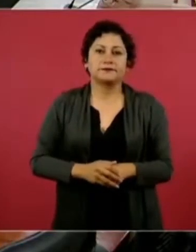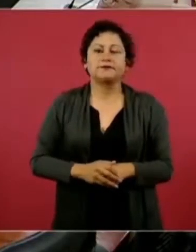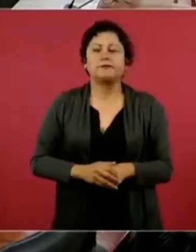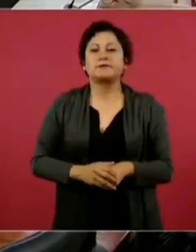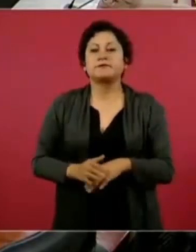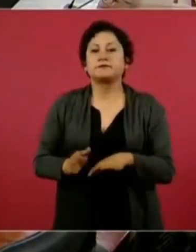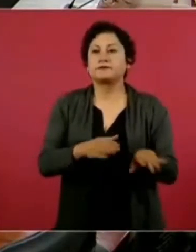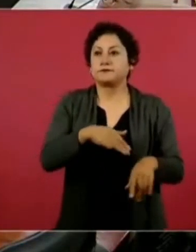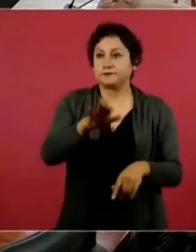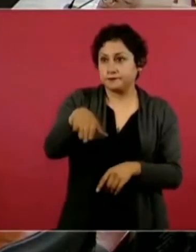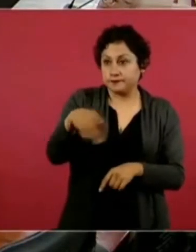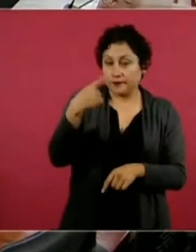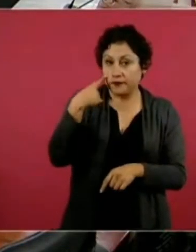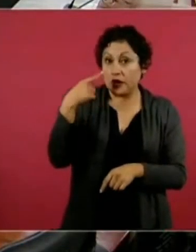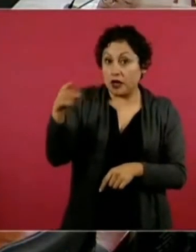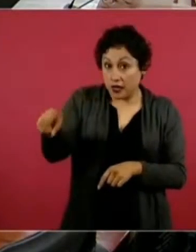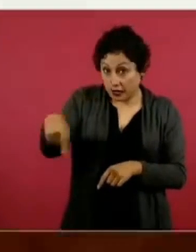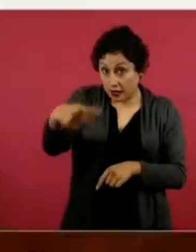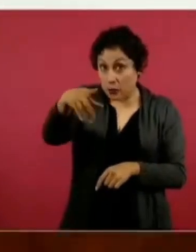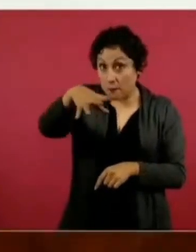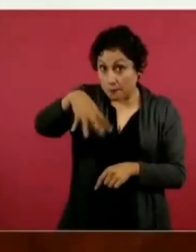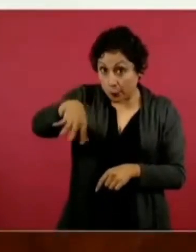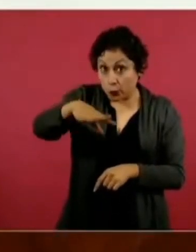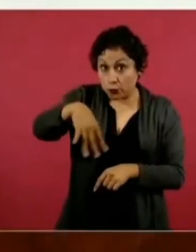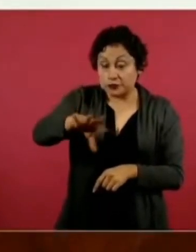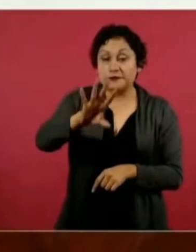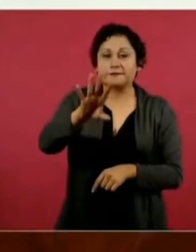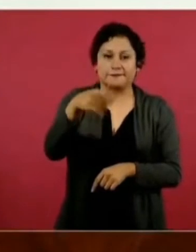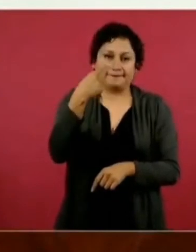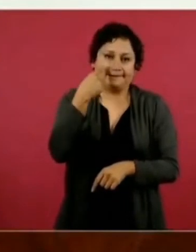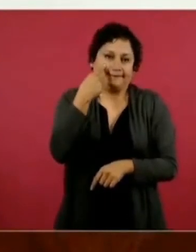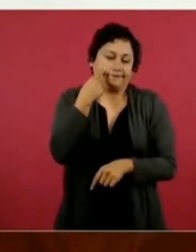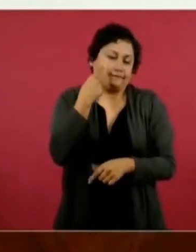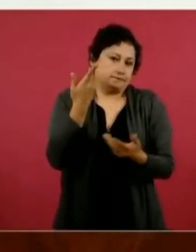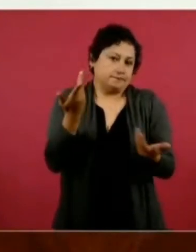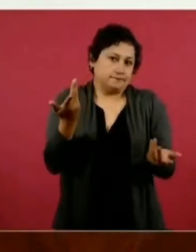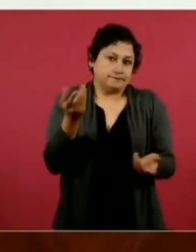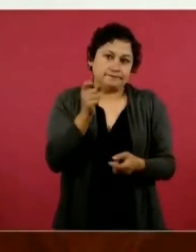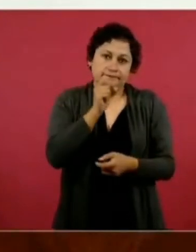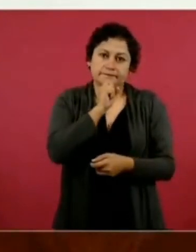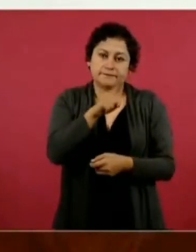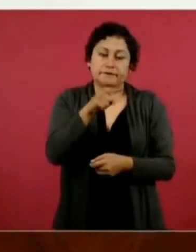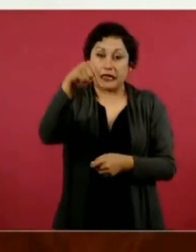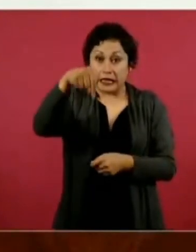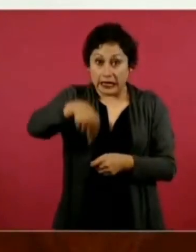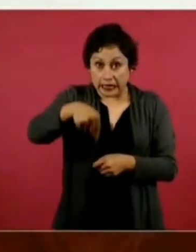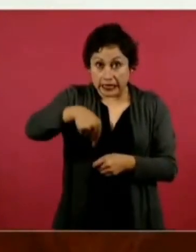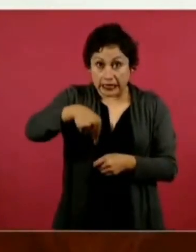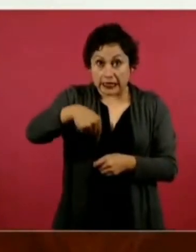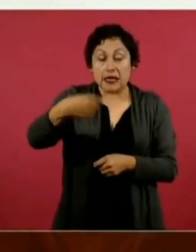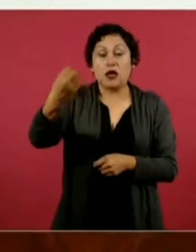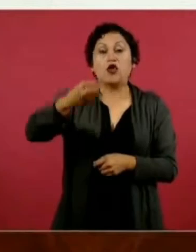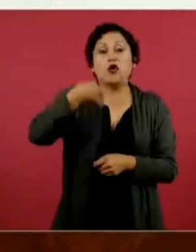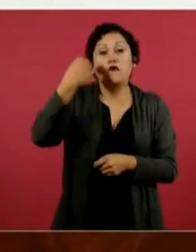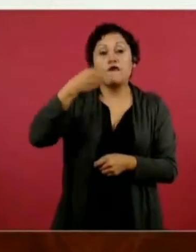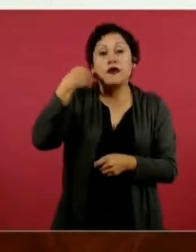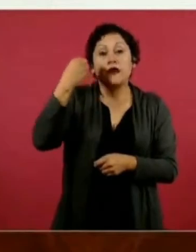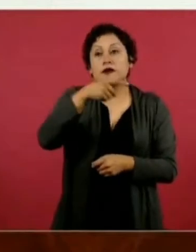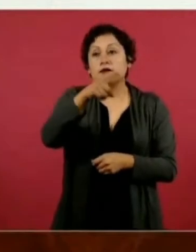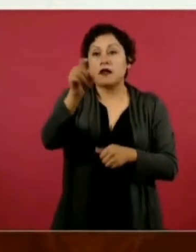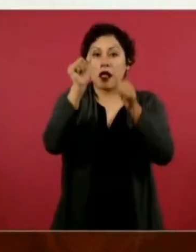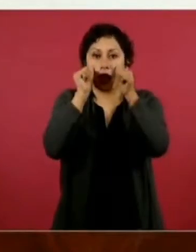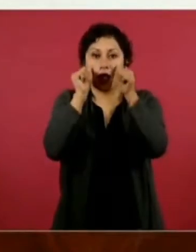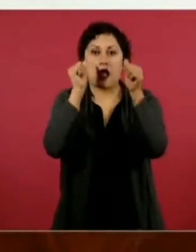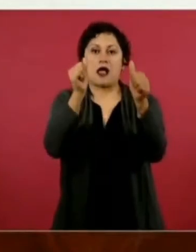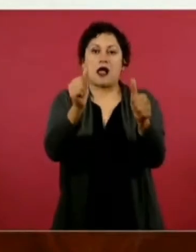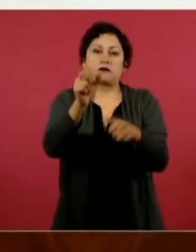bueno, de las cosas que vemos aquí, que no se informan en la mañanera porque no nos